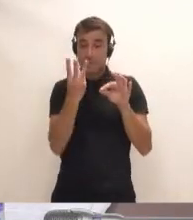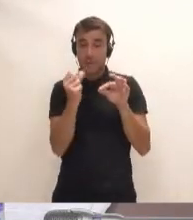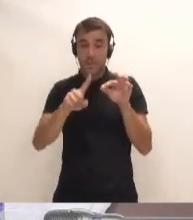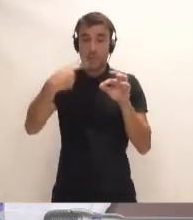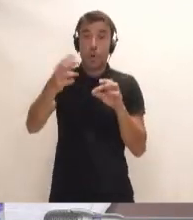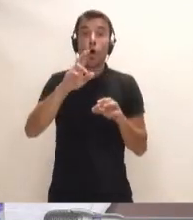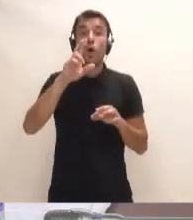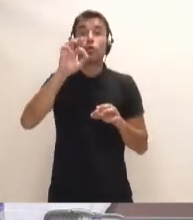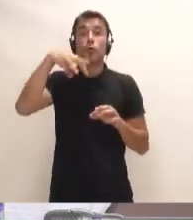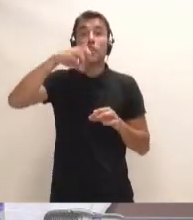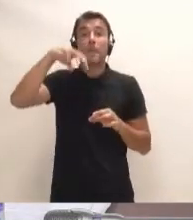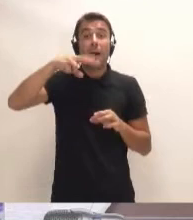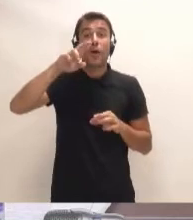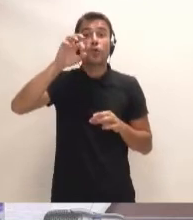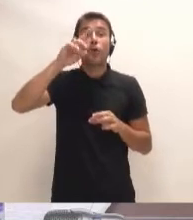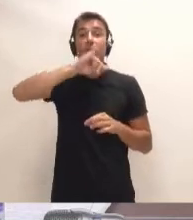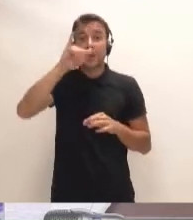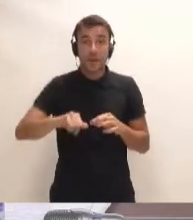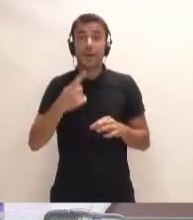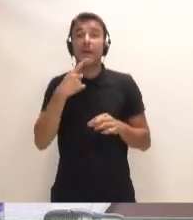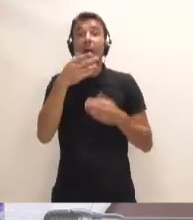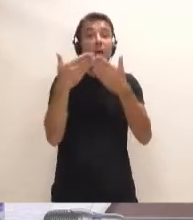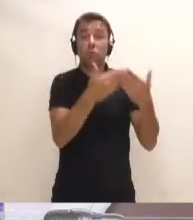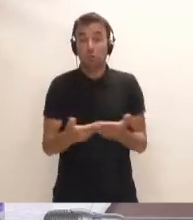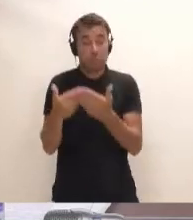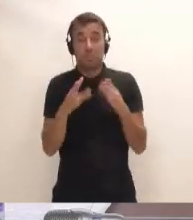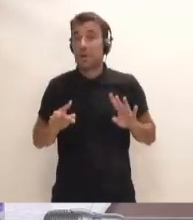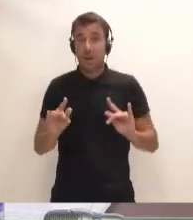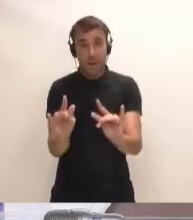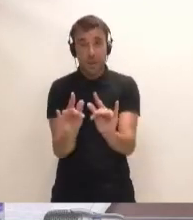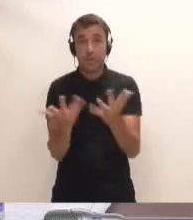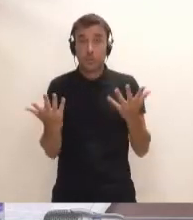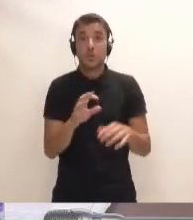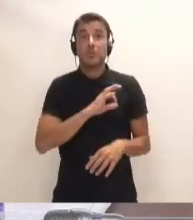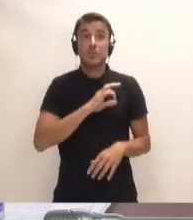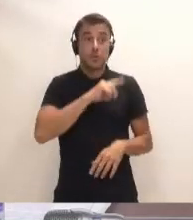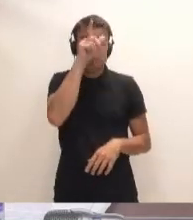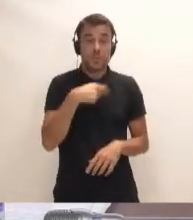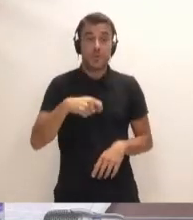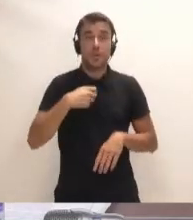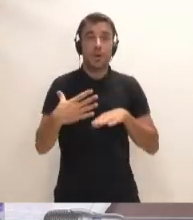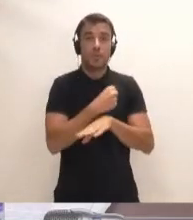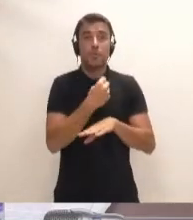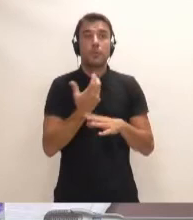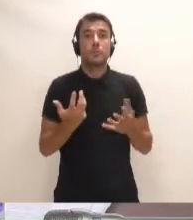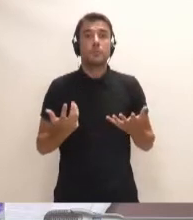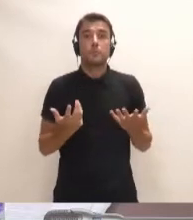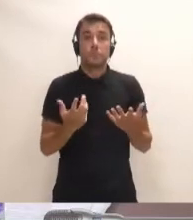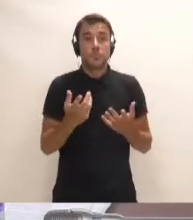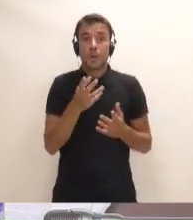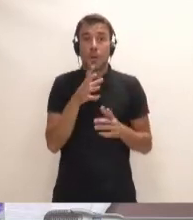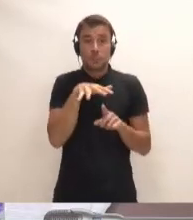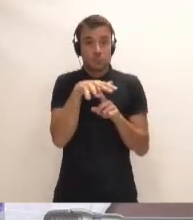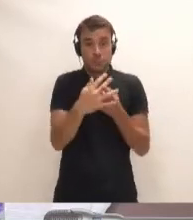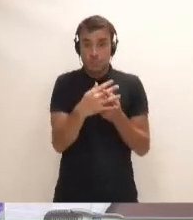Rodríguez señaló que ese estudio quedará en agua de borraja. Pues, señor don Pedro Martín, mal vamos lo